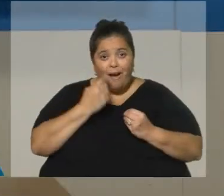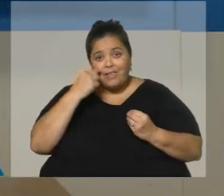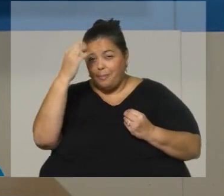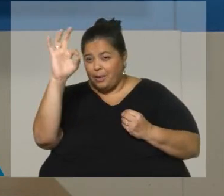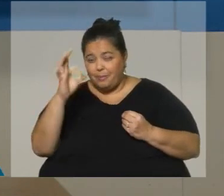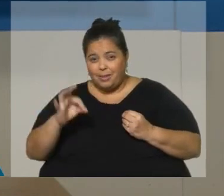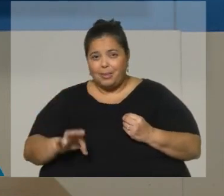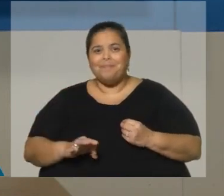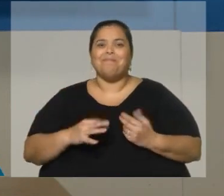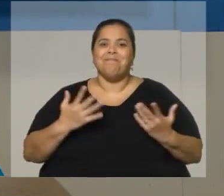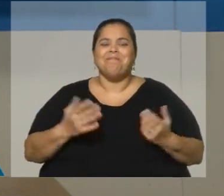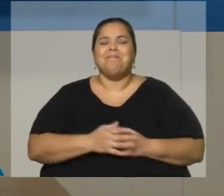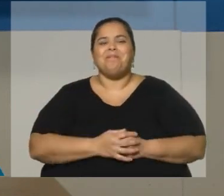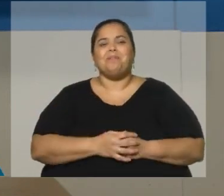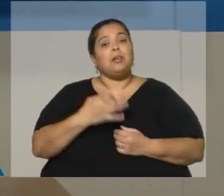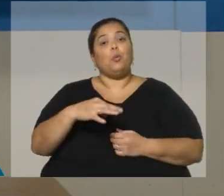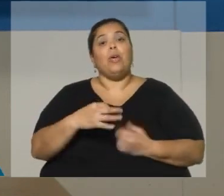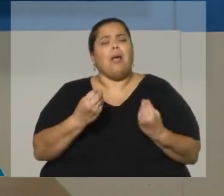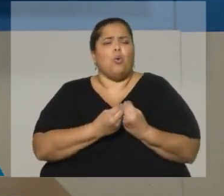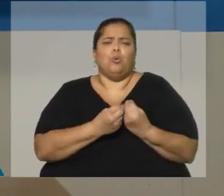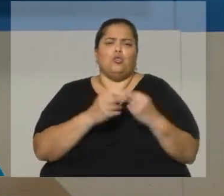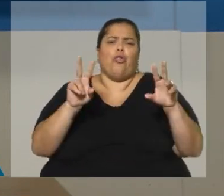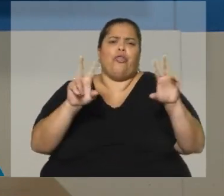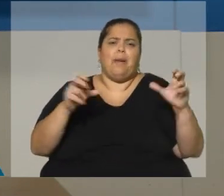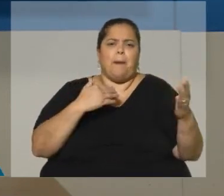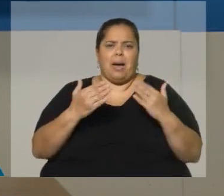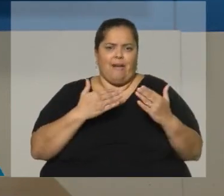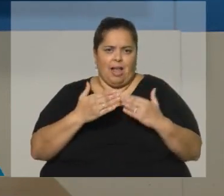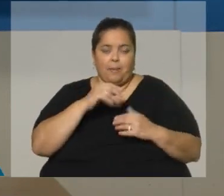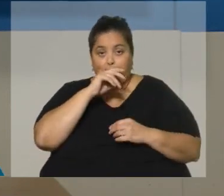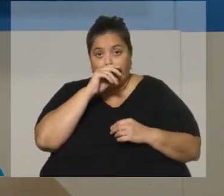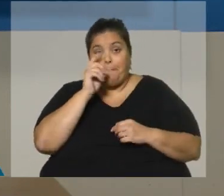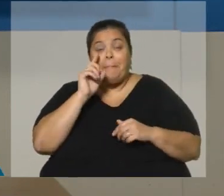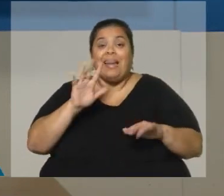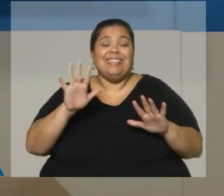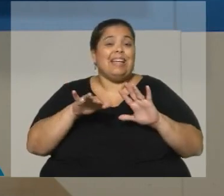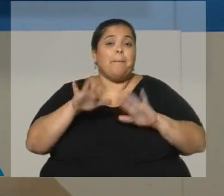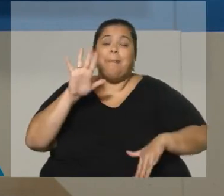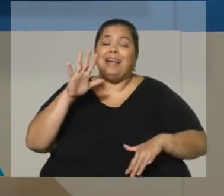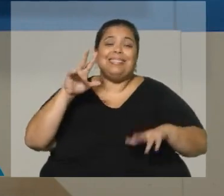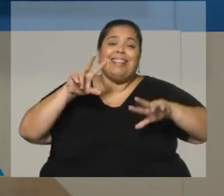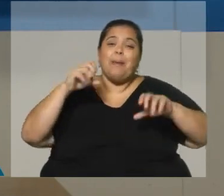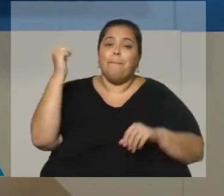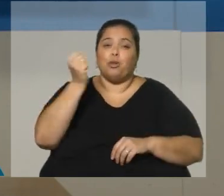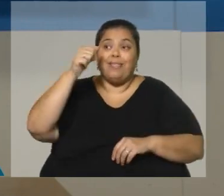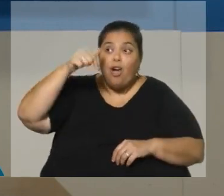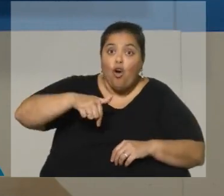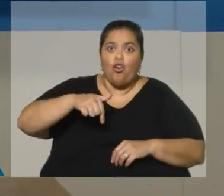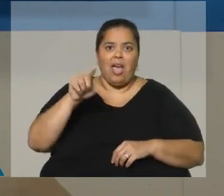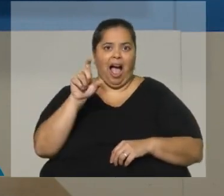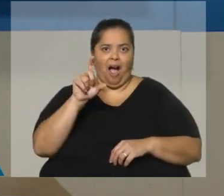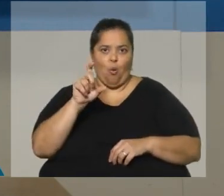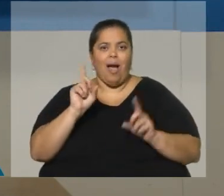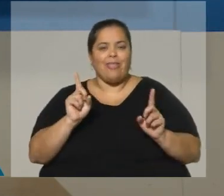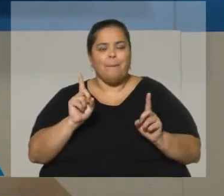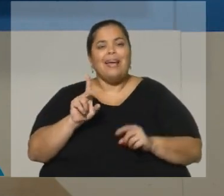desafiando, así de primera. En realidad hay muchos temas para hablar. Yo creo que el gran tema de la gente hoy es el agua, ¿no? Por supuesto. Está también la